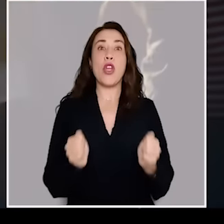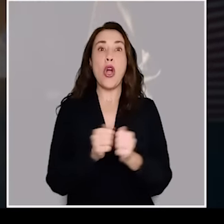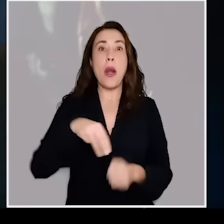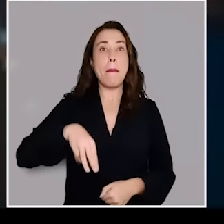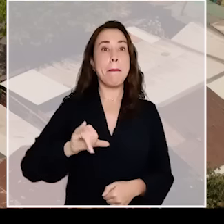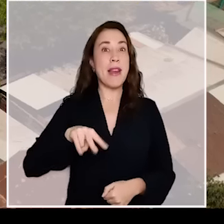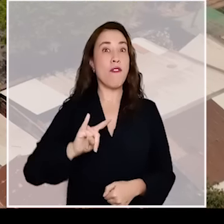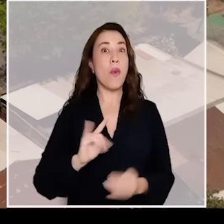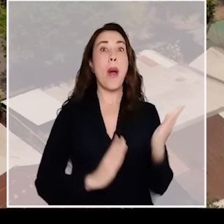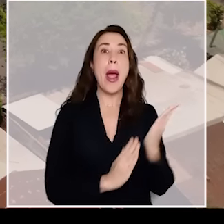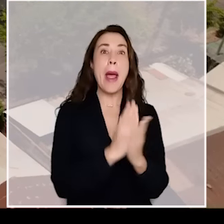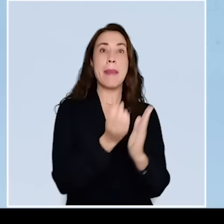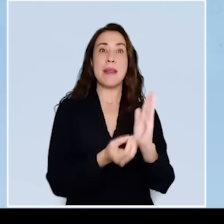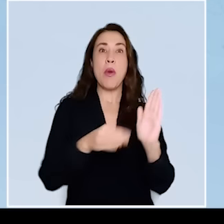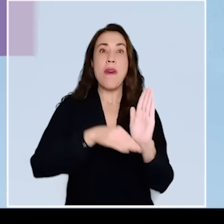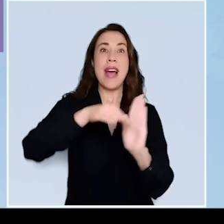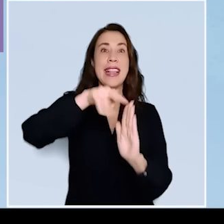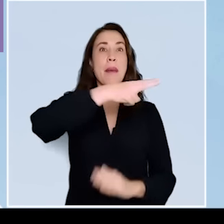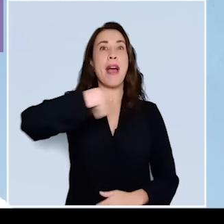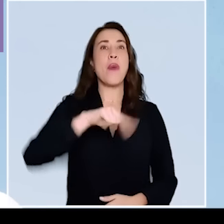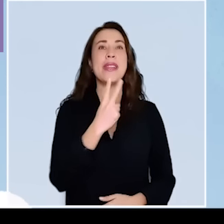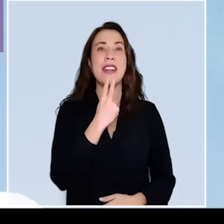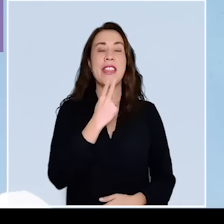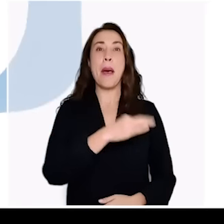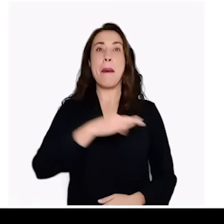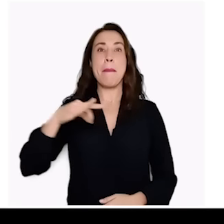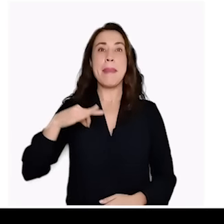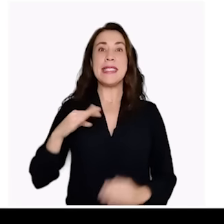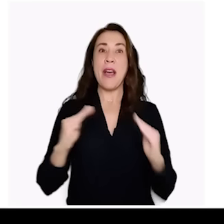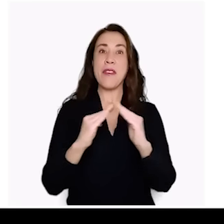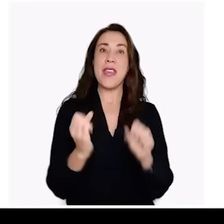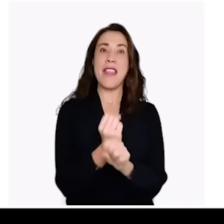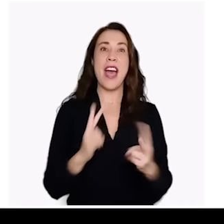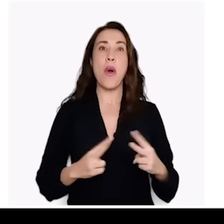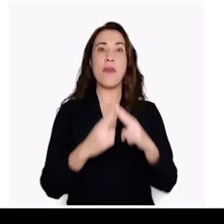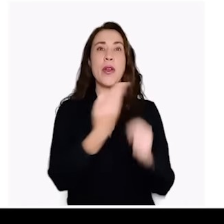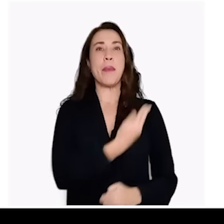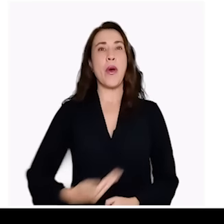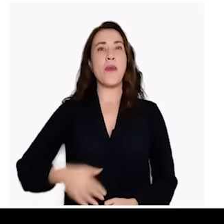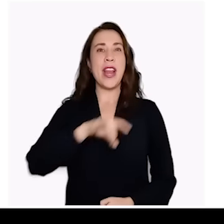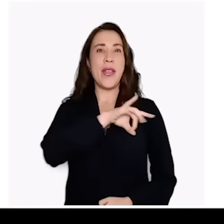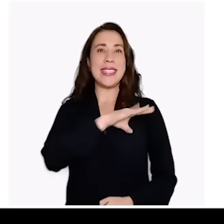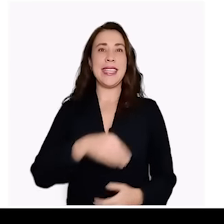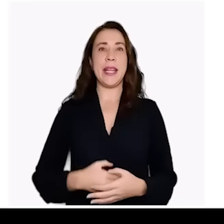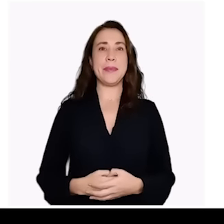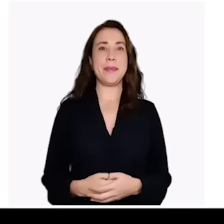Con el MIMU empezamos nuevas etapas en nuestras vidas. Ministerio de Vivienda y Urbanismo. Gobierno de Chile.